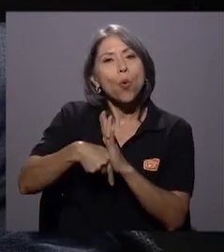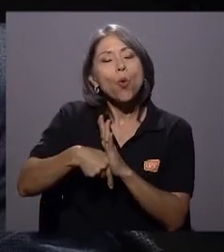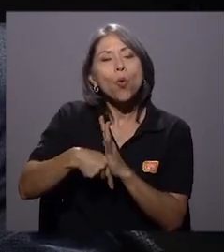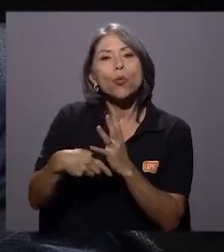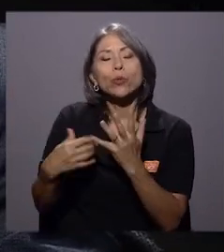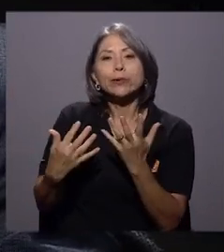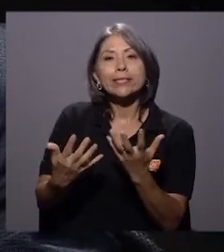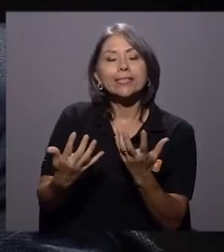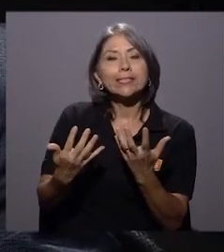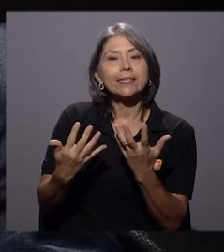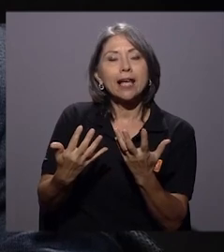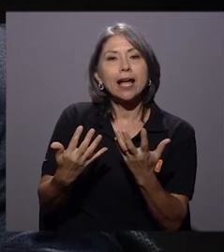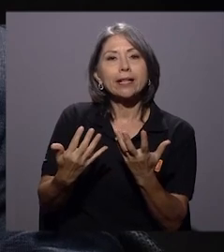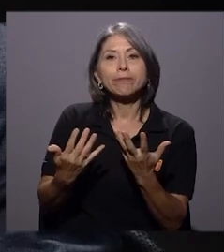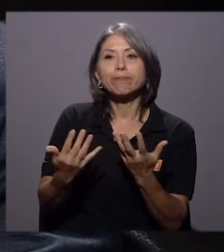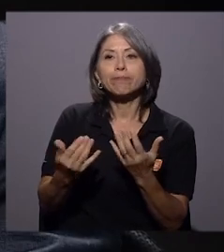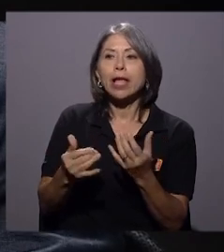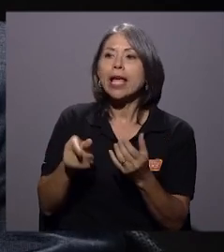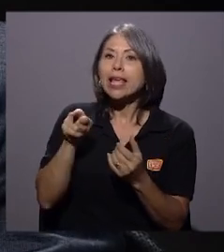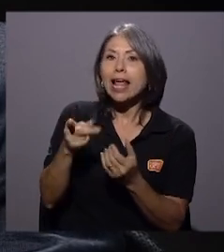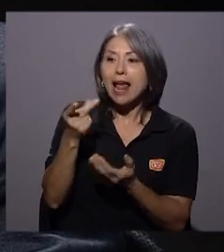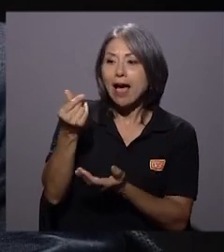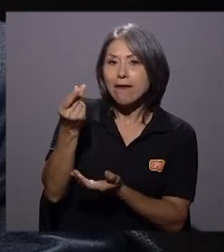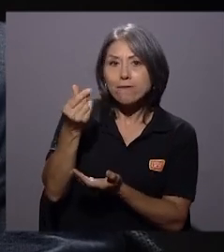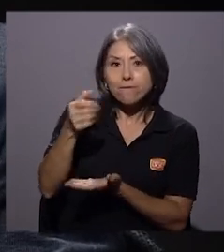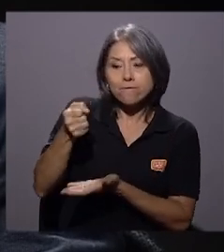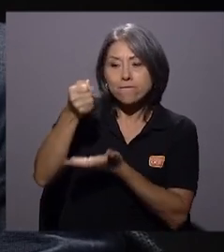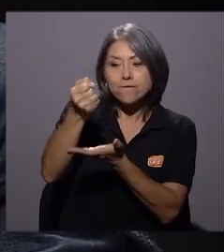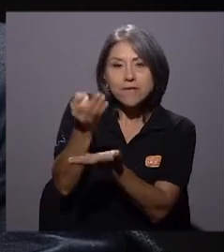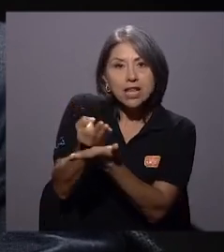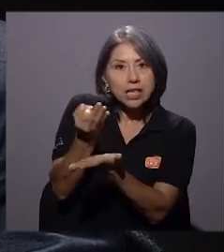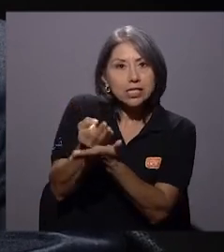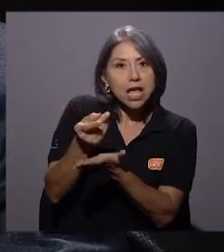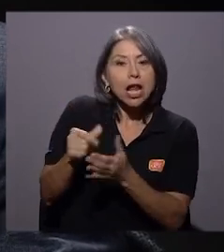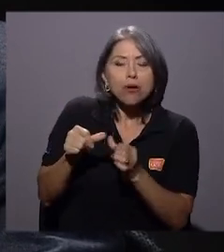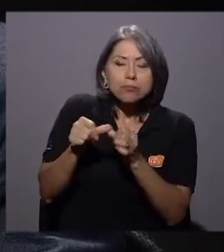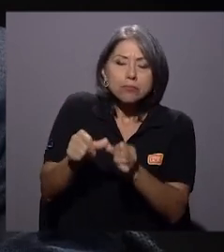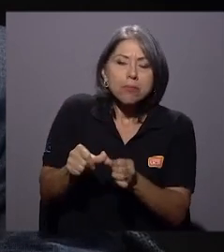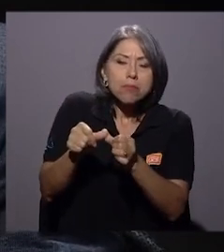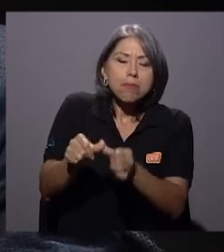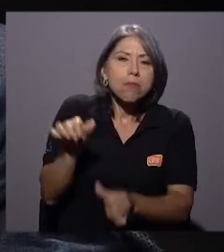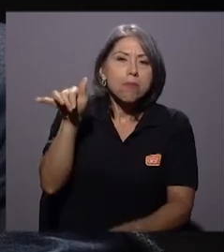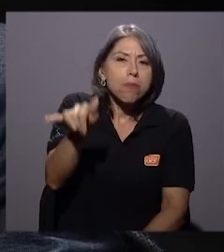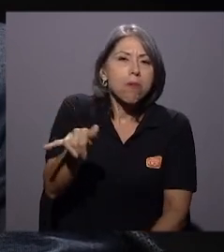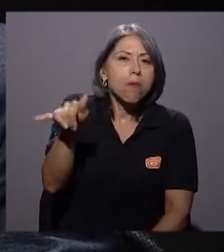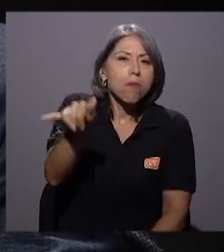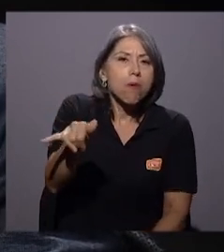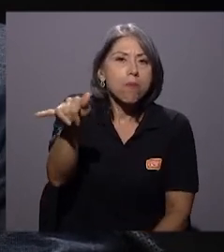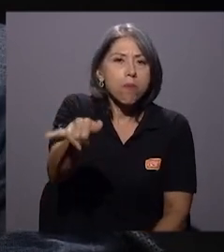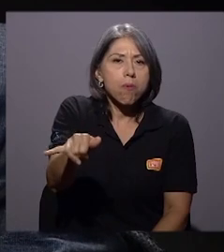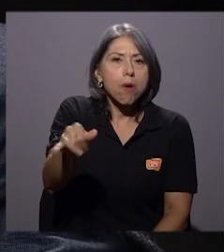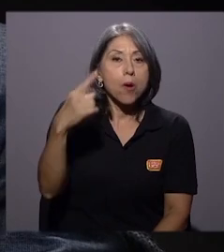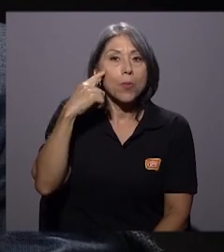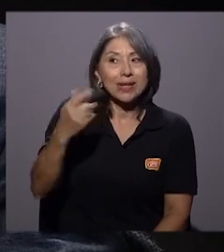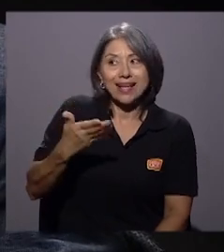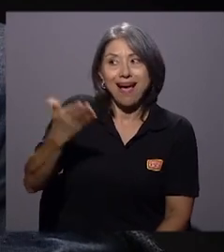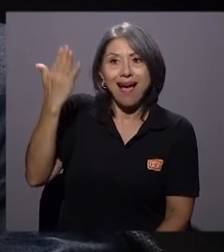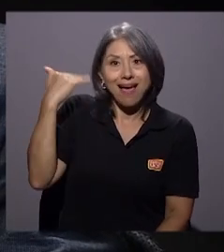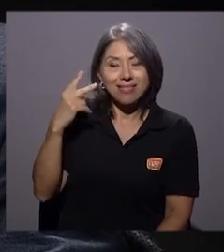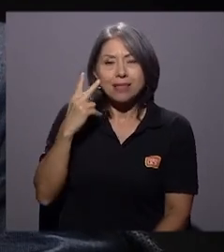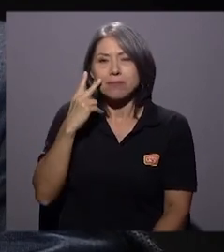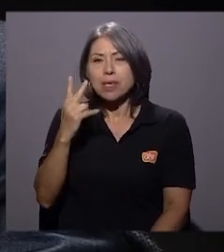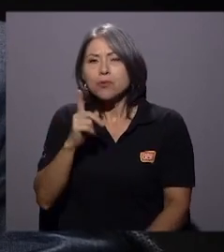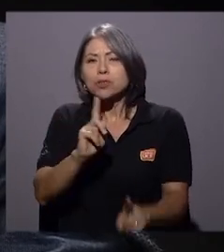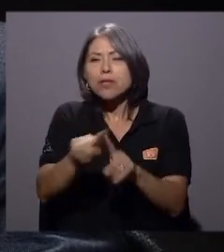sostenibilidad financiera de este fondo debido a las alertas que se empezaron a